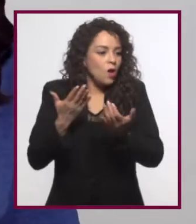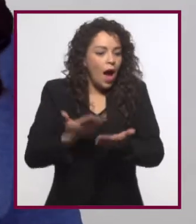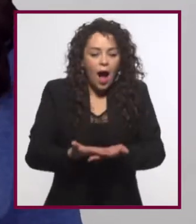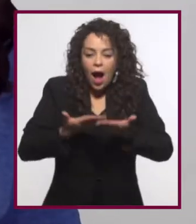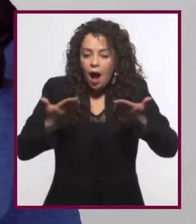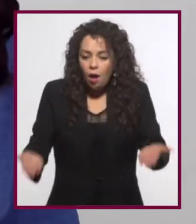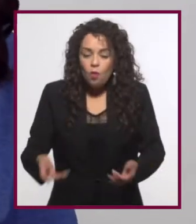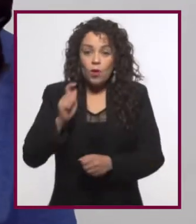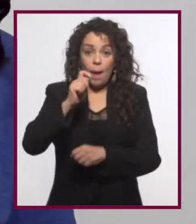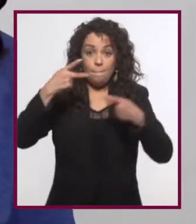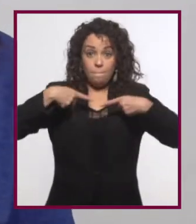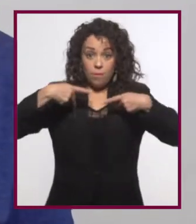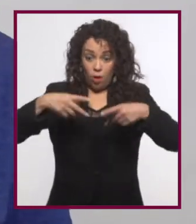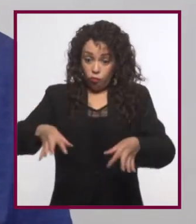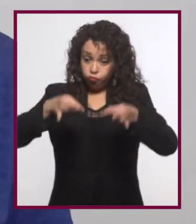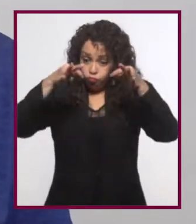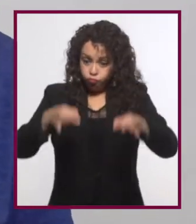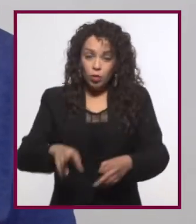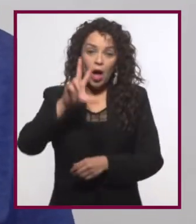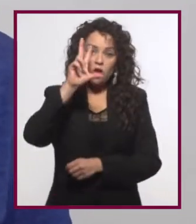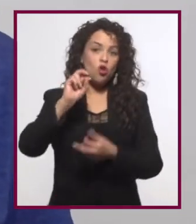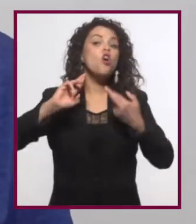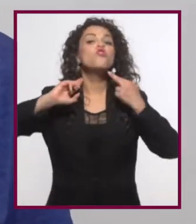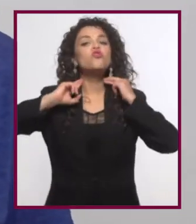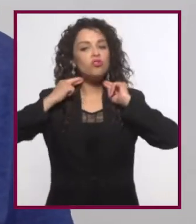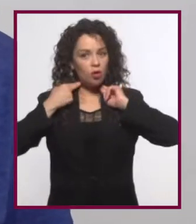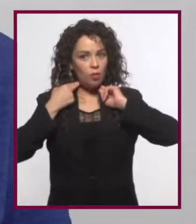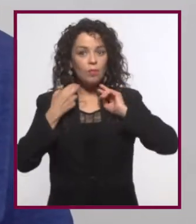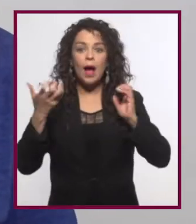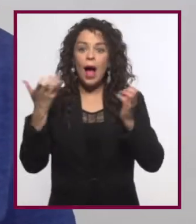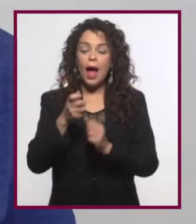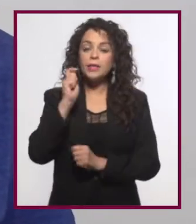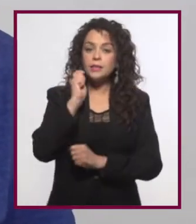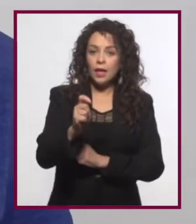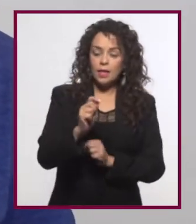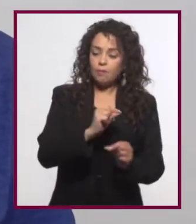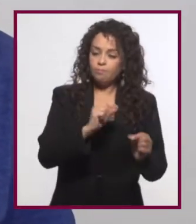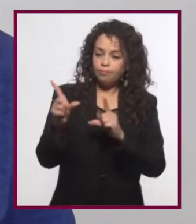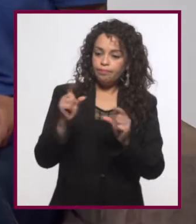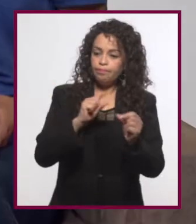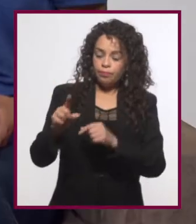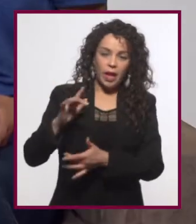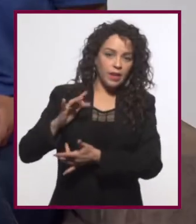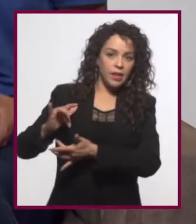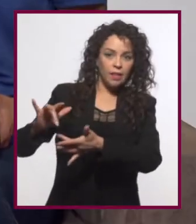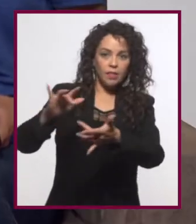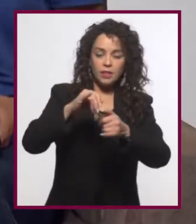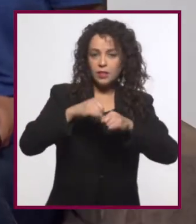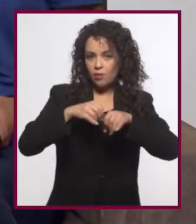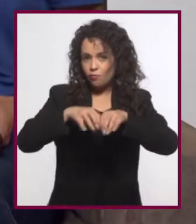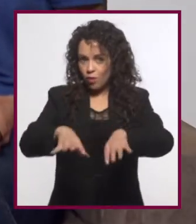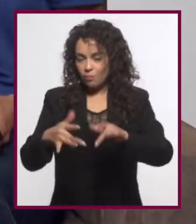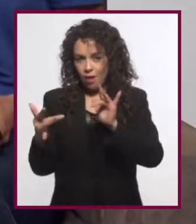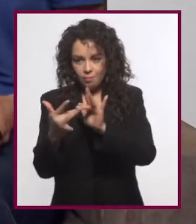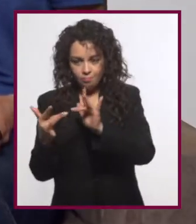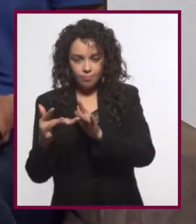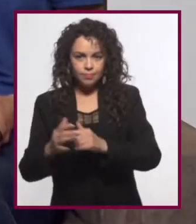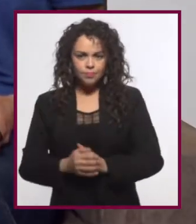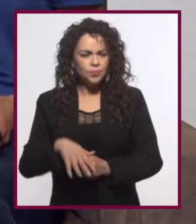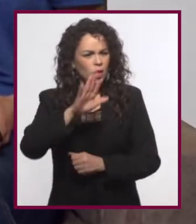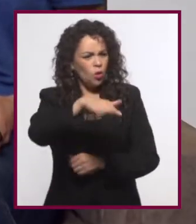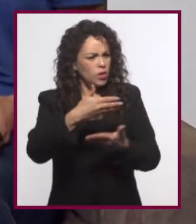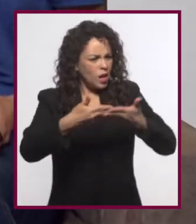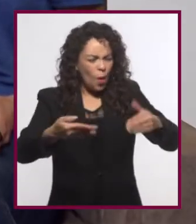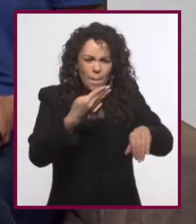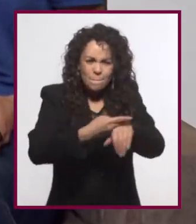Que se busca que sean personas reales y no bots. Los que publiquen e interactúen en redes sociales. Oye, hoy